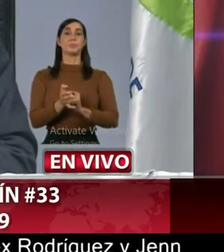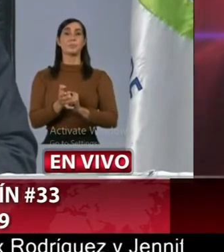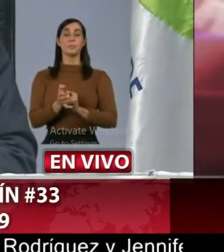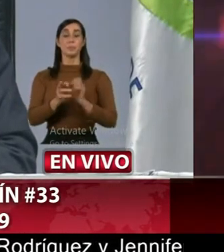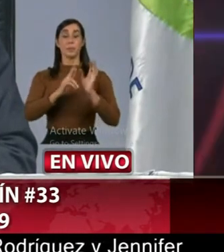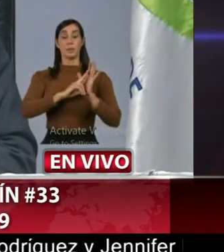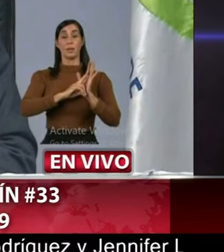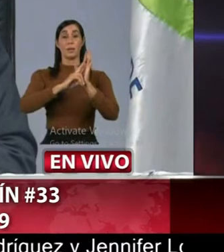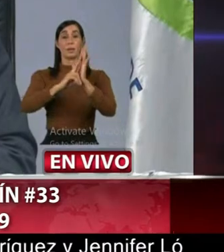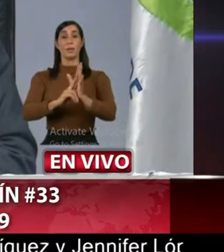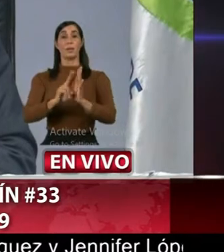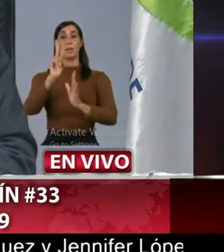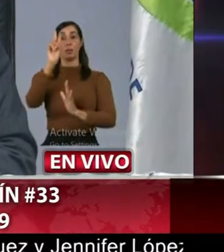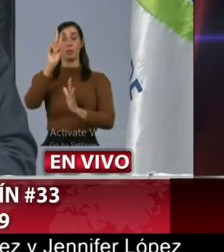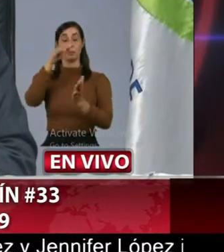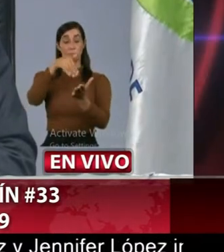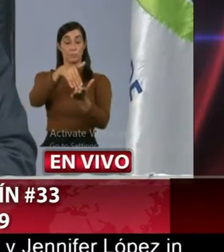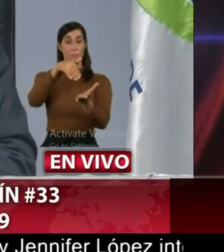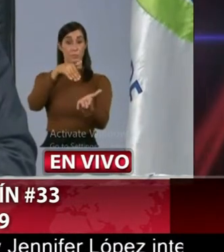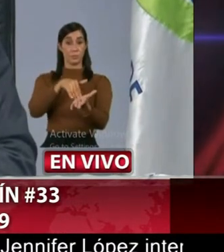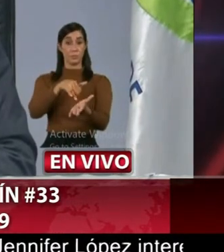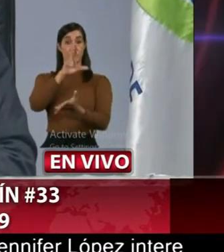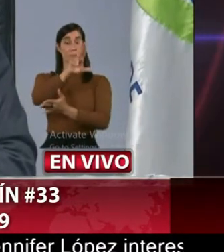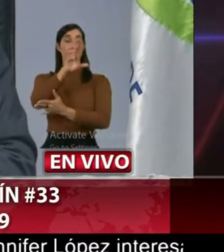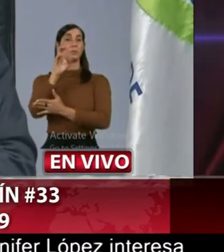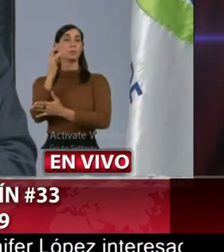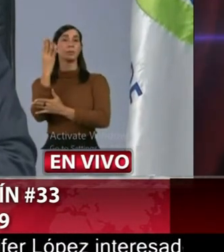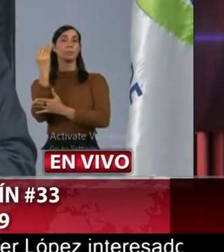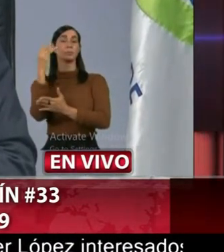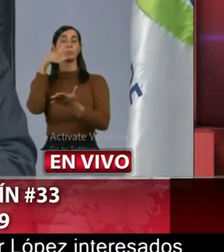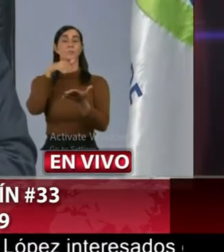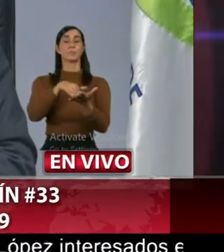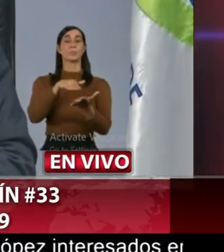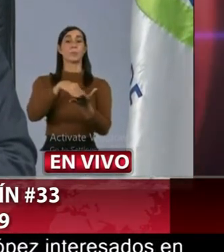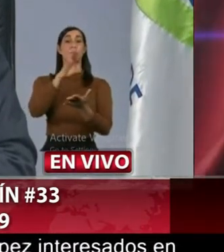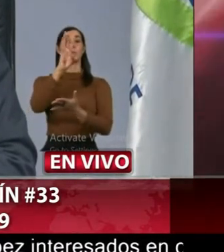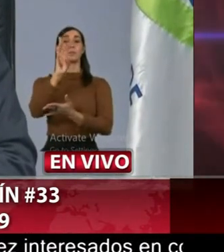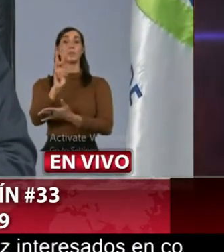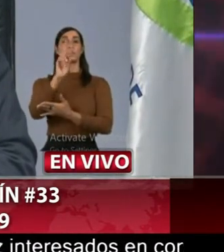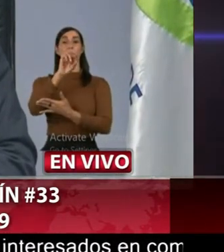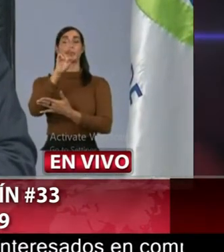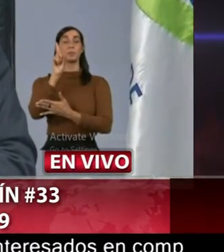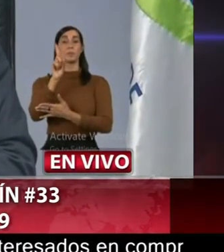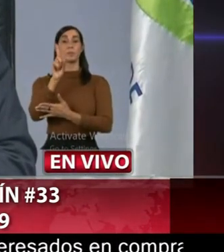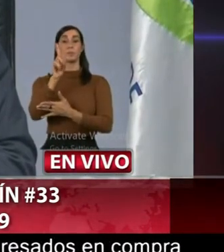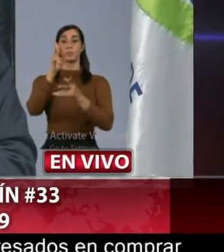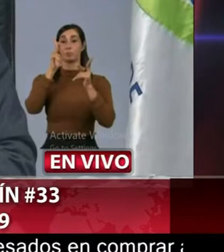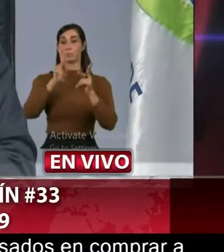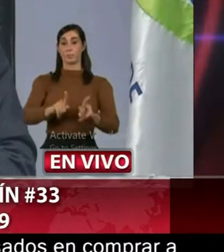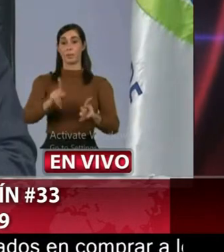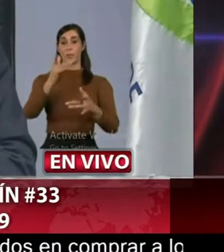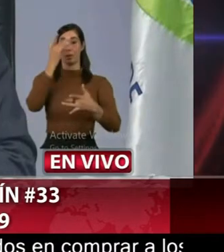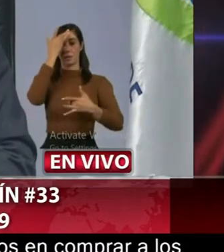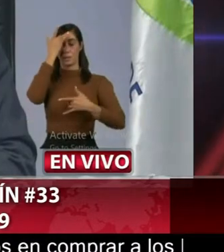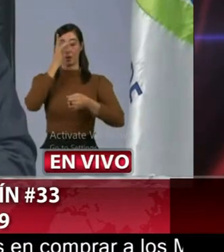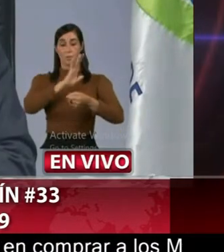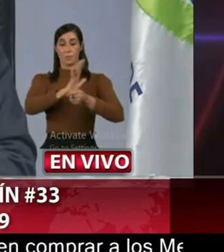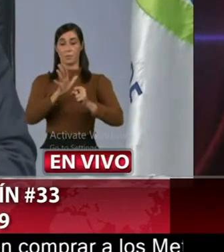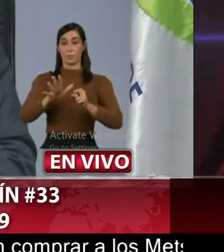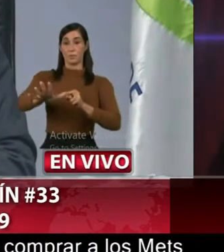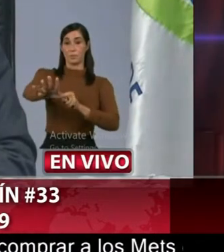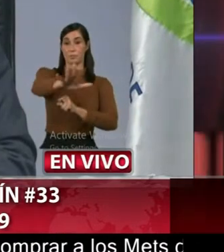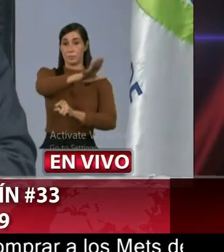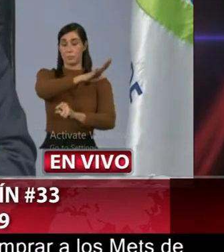reportó 2.314.621 casos confirmados de la enfermedad,